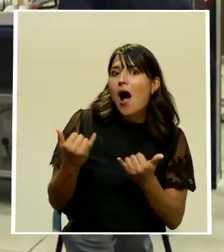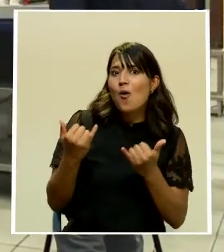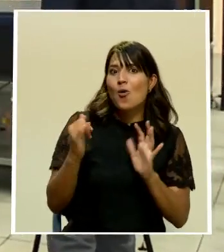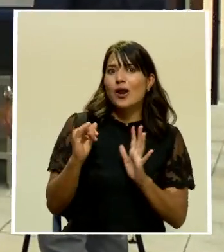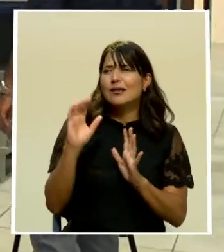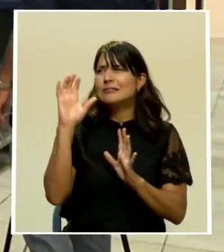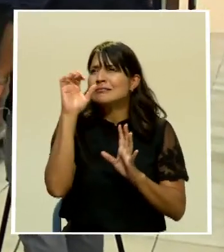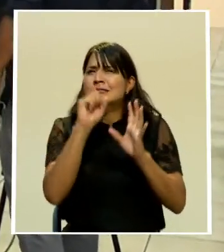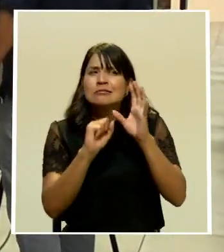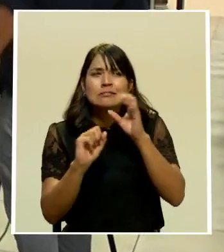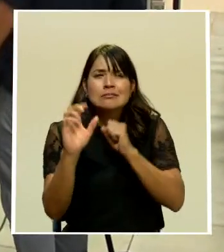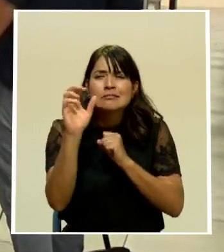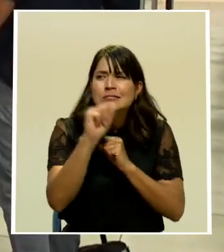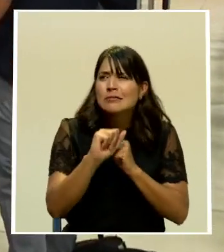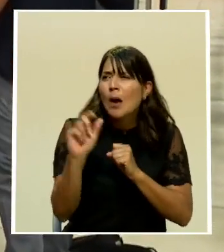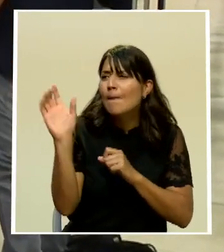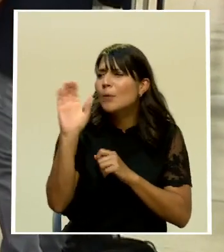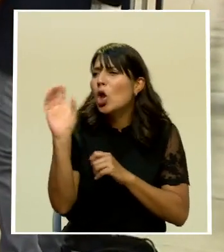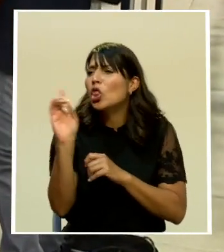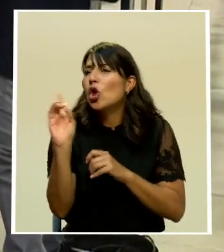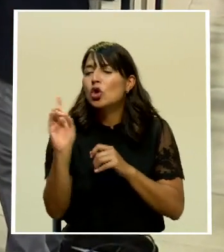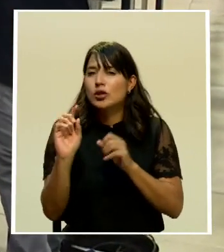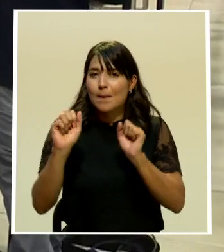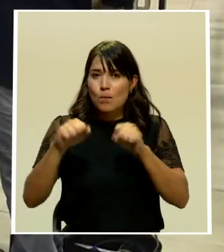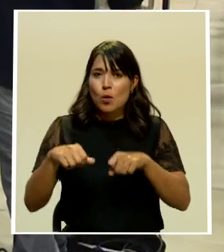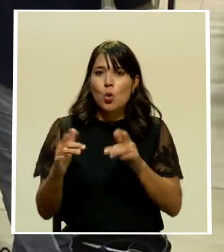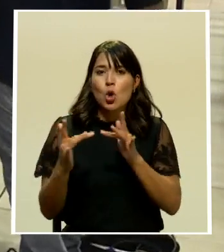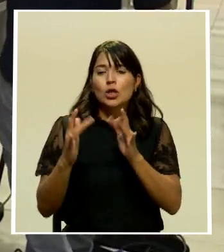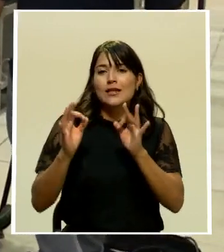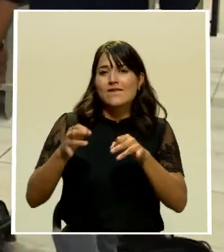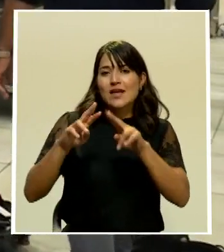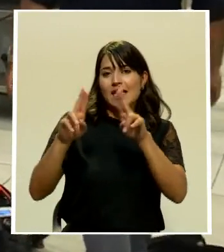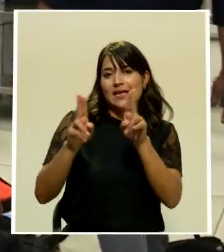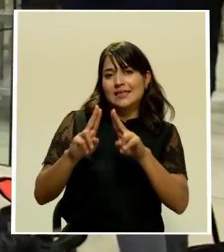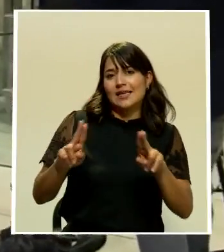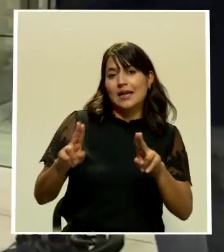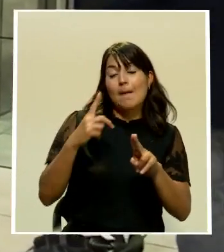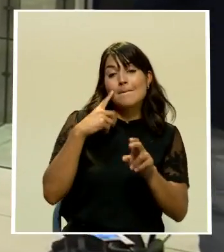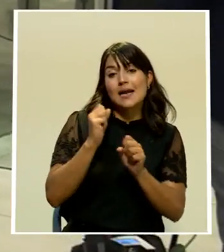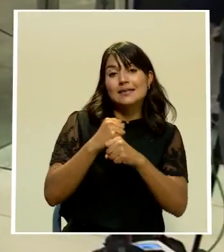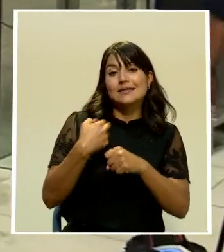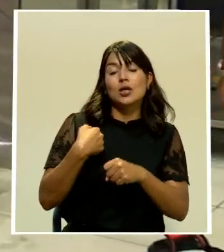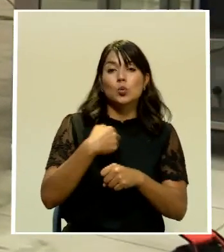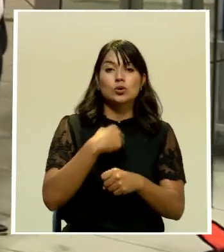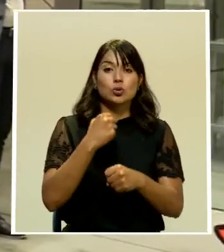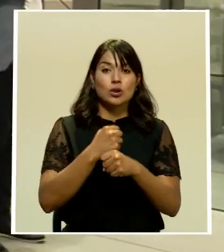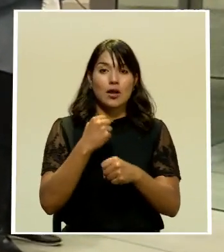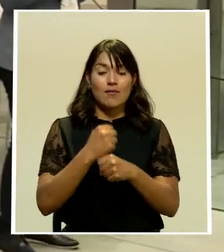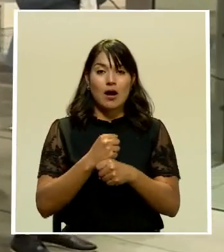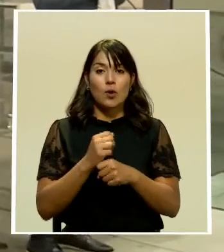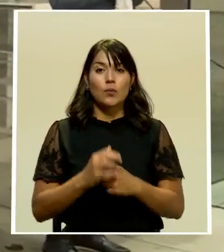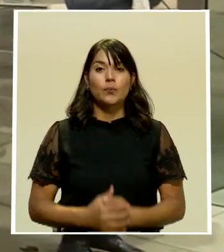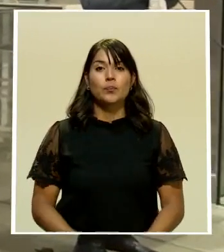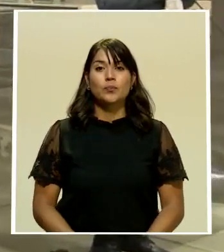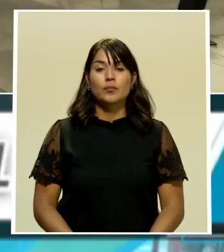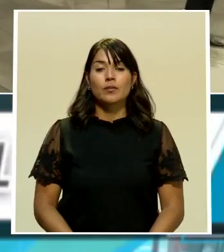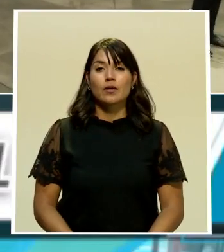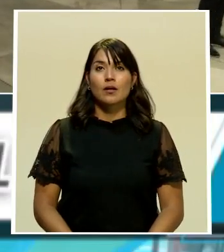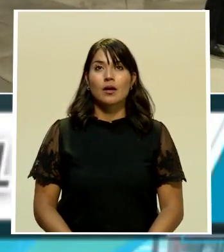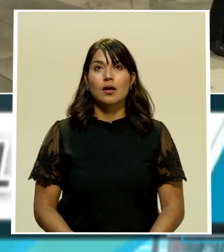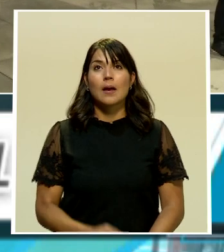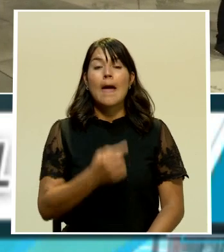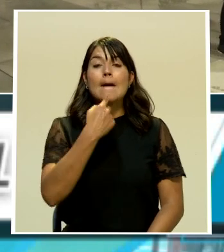buscando donde podemos ubicarnos de la mejor manera para hacer nuestro trabajo según me